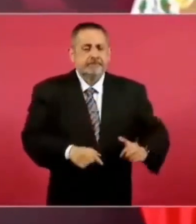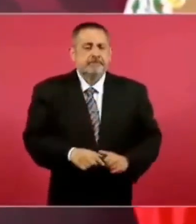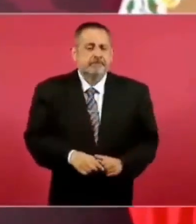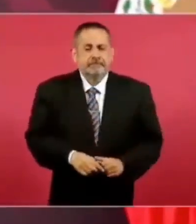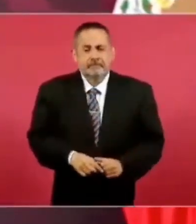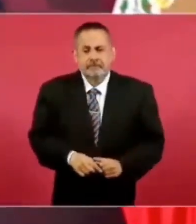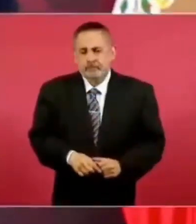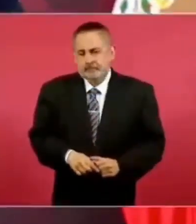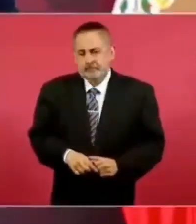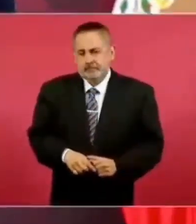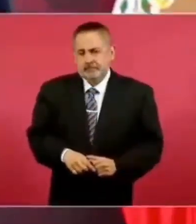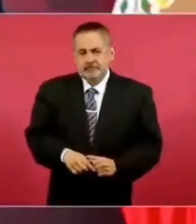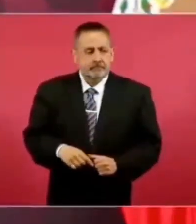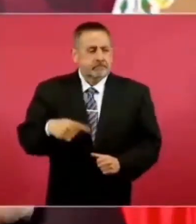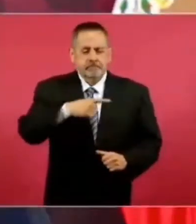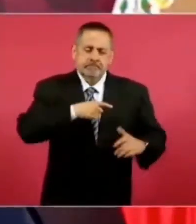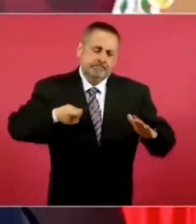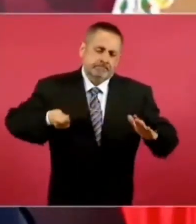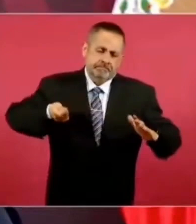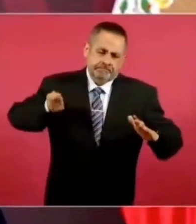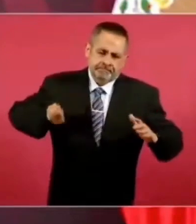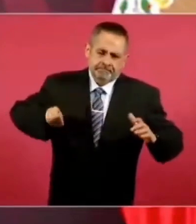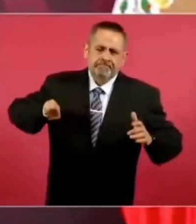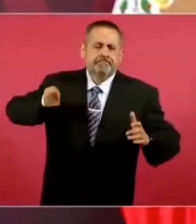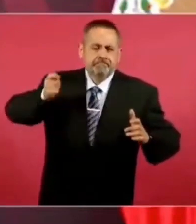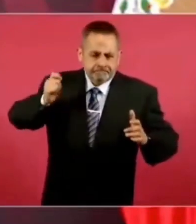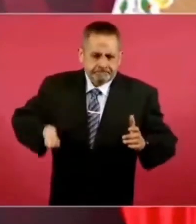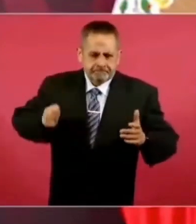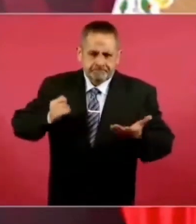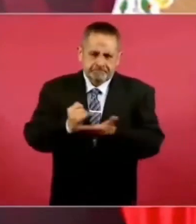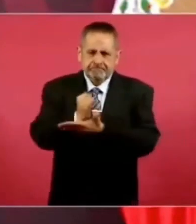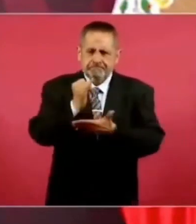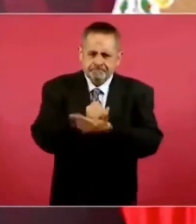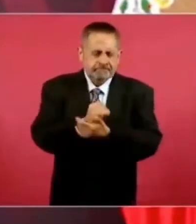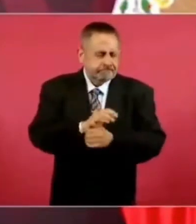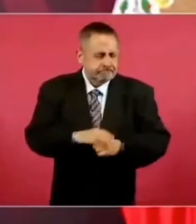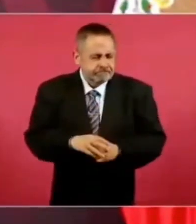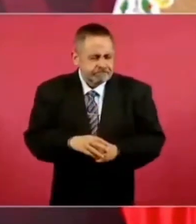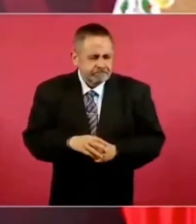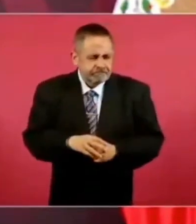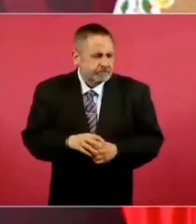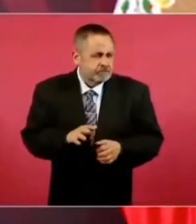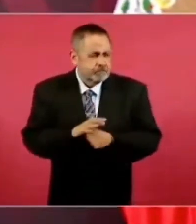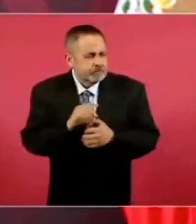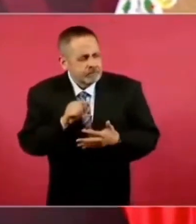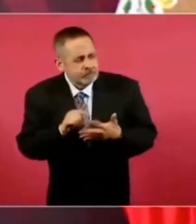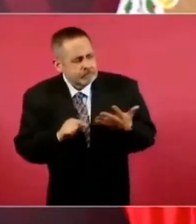Todas las resoluciones. resoluciones. ¿Cuál es a favor del pueblo?